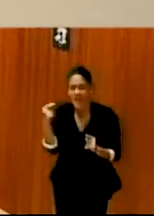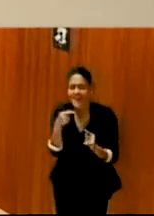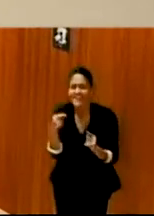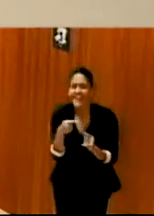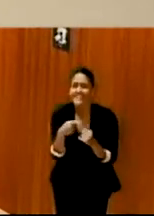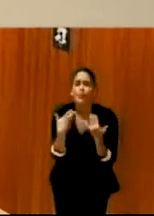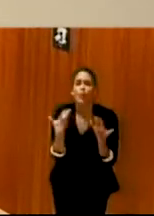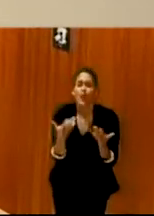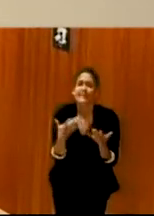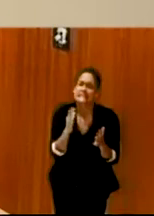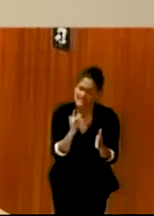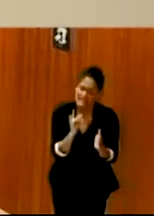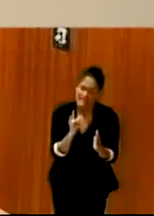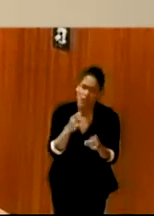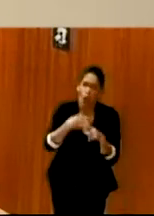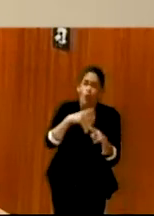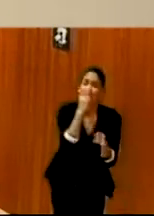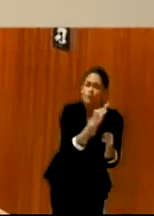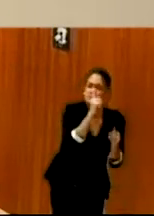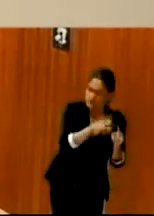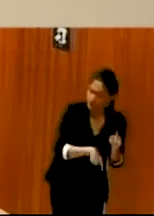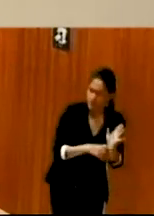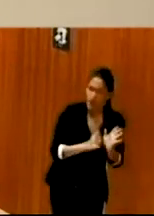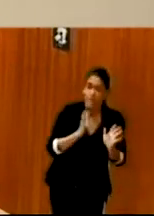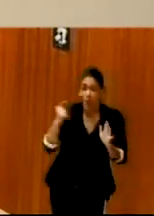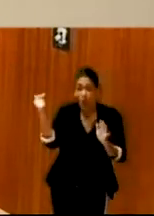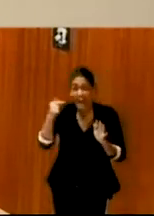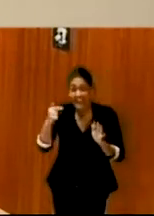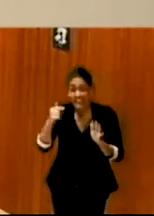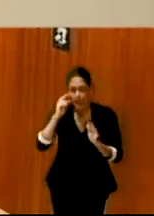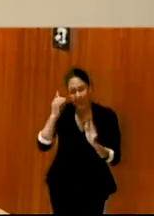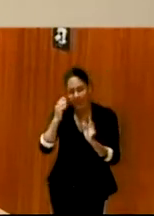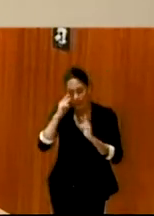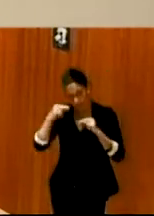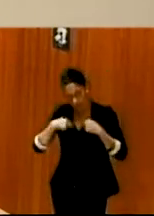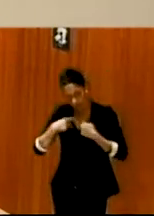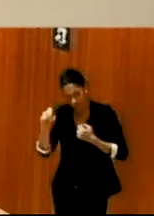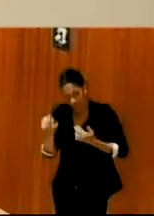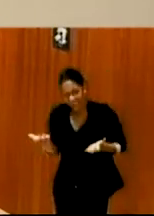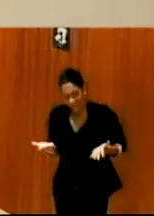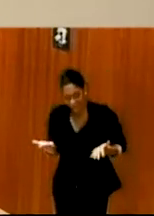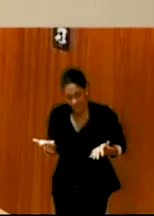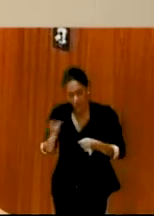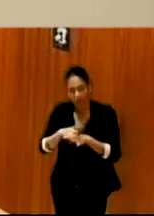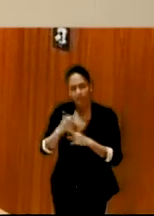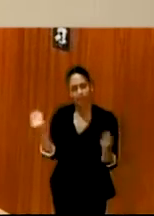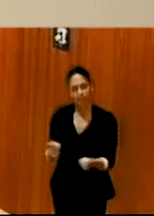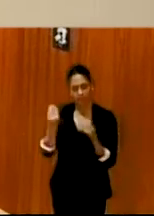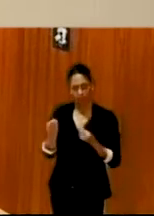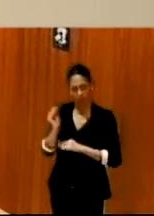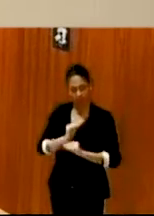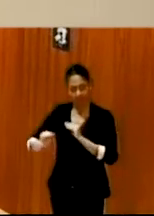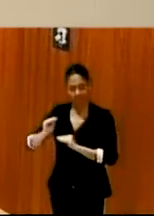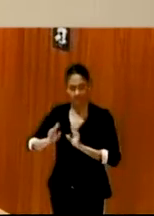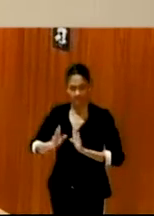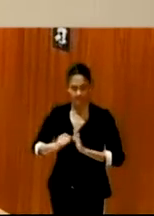bueno que hacemos, pero ser autocríticos. Es lo que comentaba Diego antes también cuando estaba hablando, que a mí